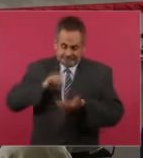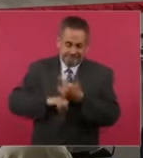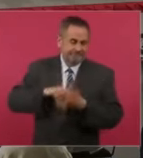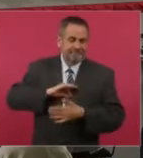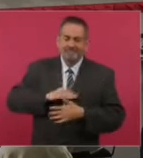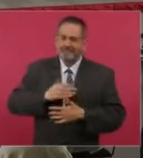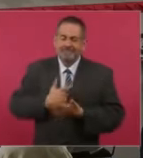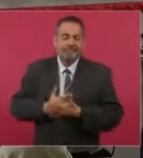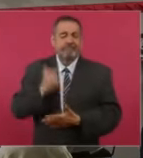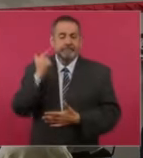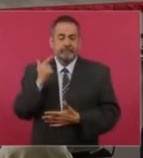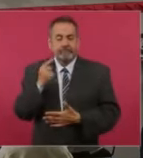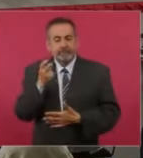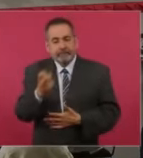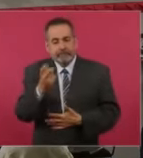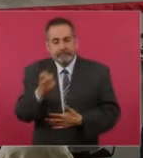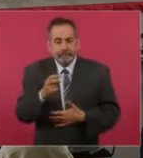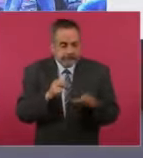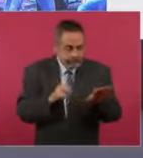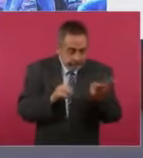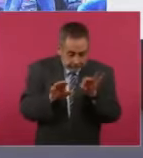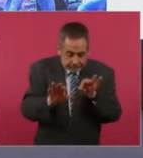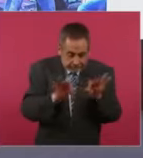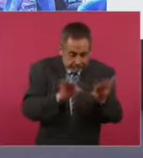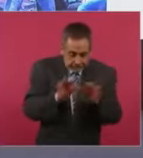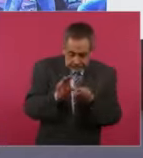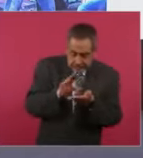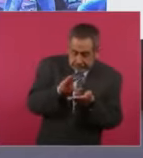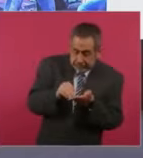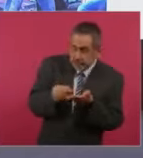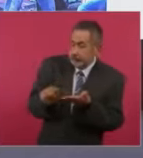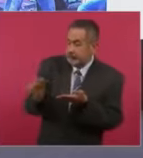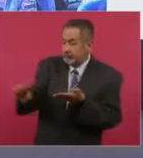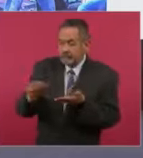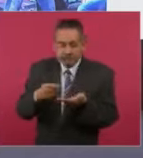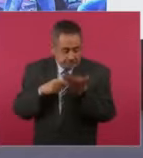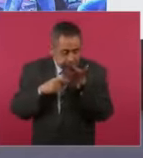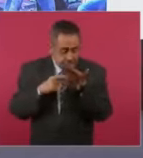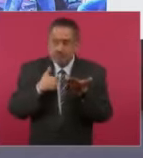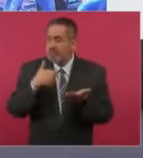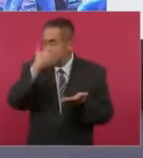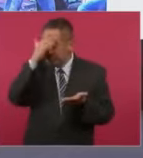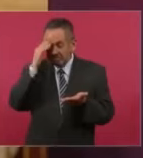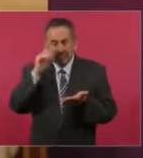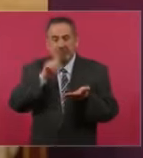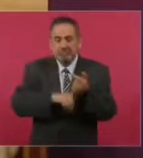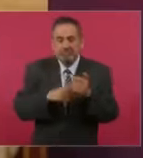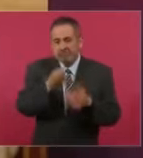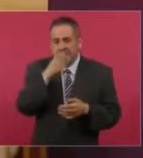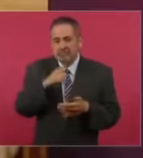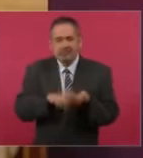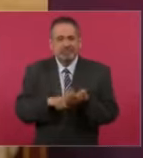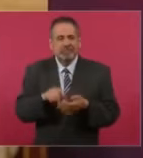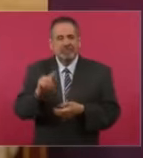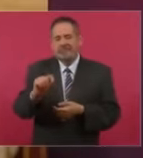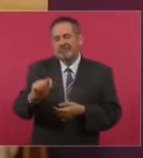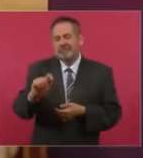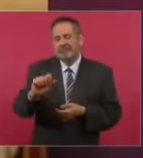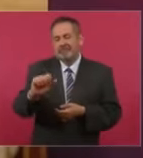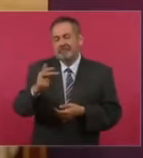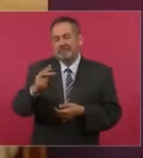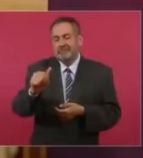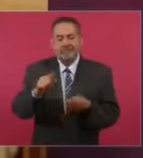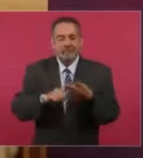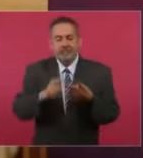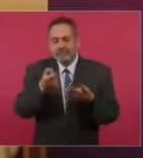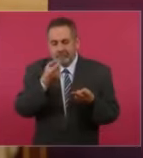Y estas mezclas, por supuesto, quienes las consumen no saben qué tienen, y entonces vienen en estos papelitos llamados tachas, vienen en